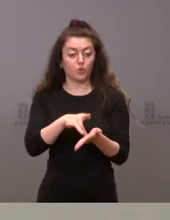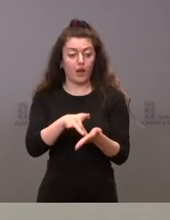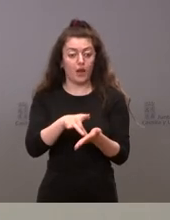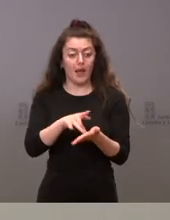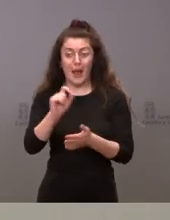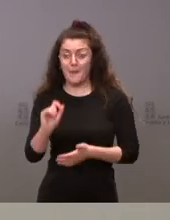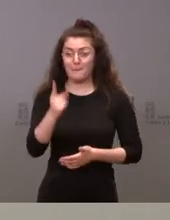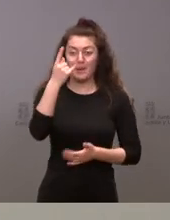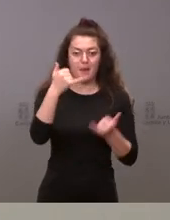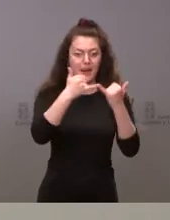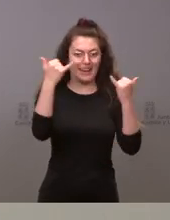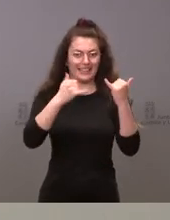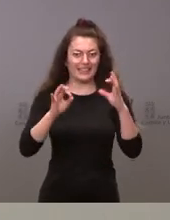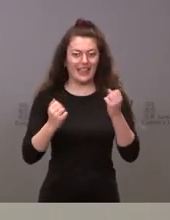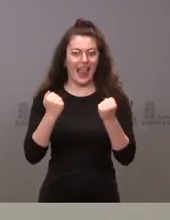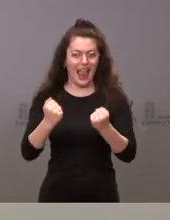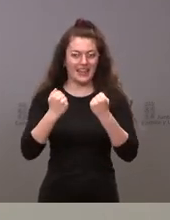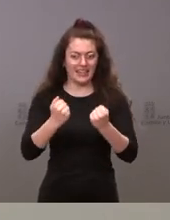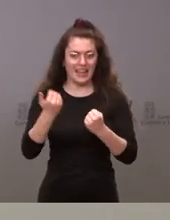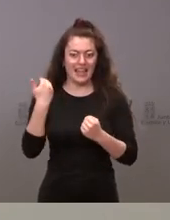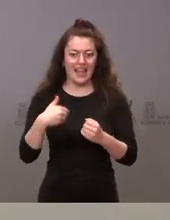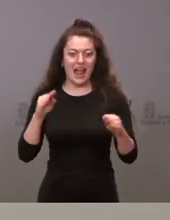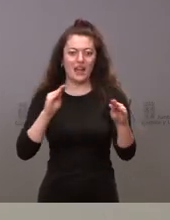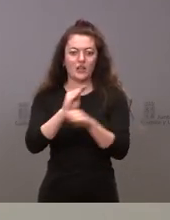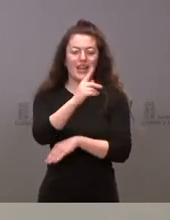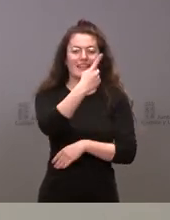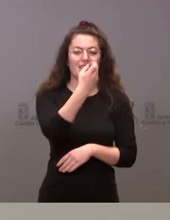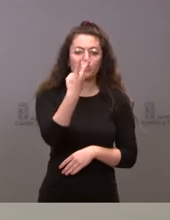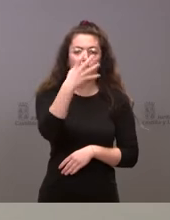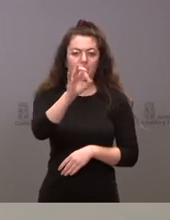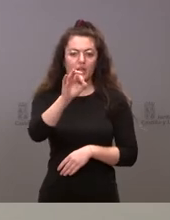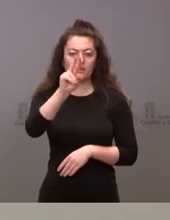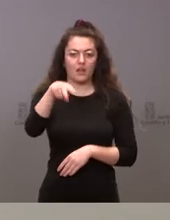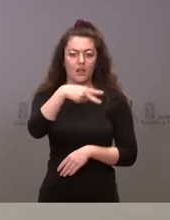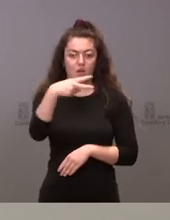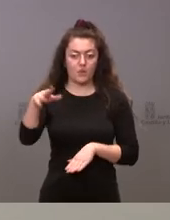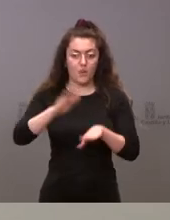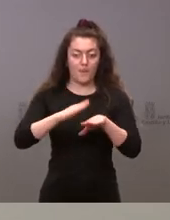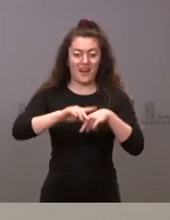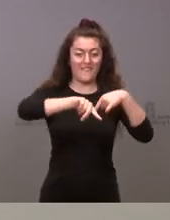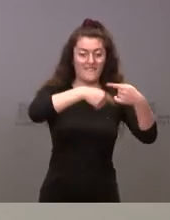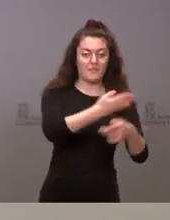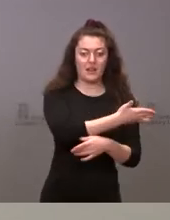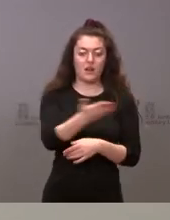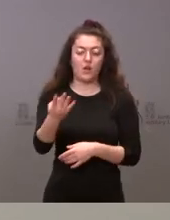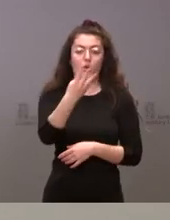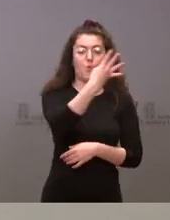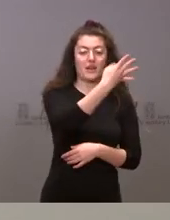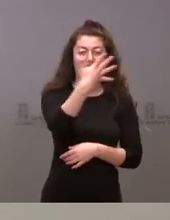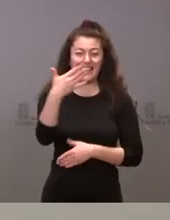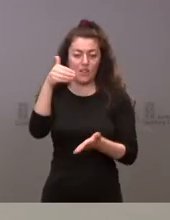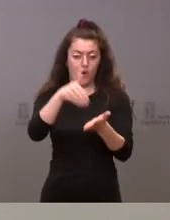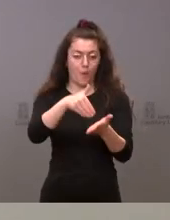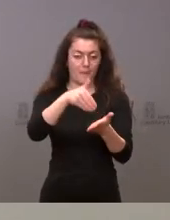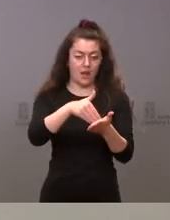crisis energética dimos una ayuda de 130 euros a 45.000 familias de Castilla y León no es